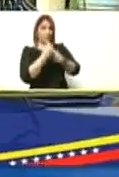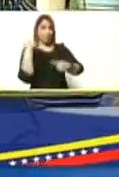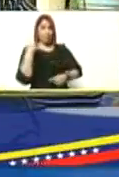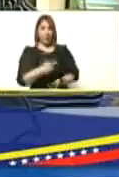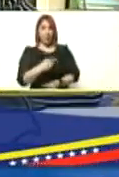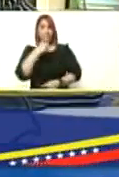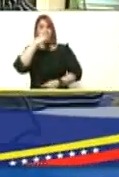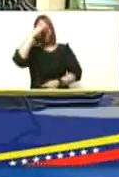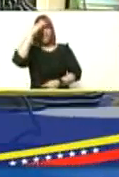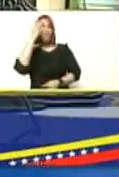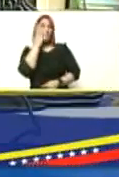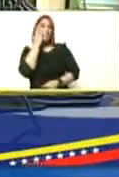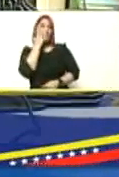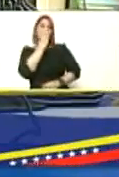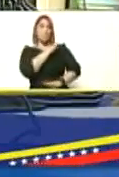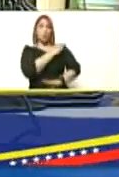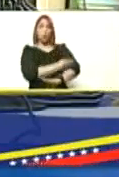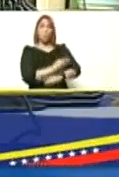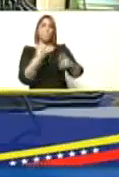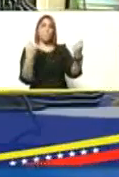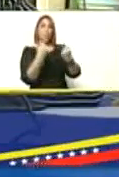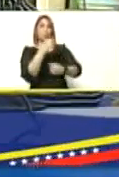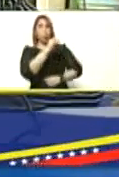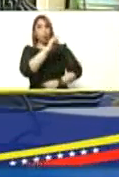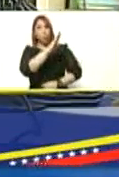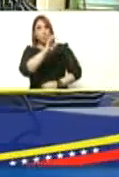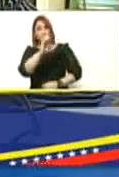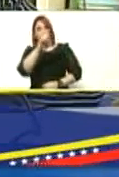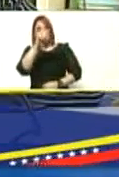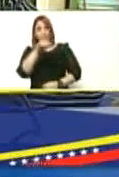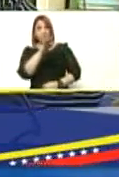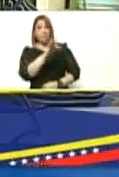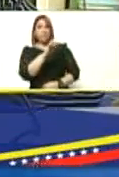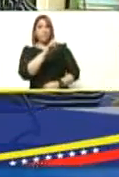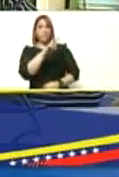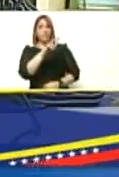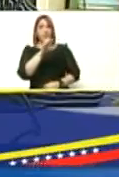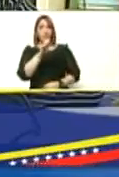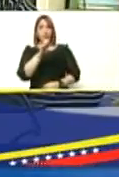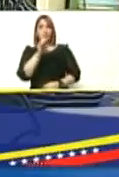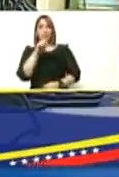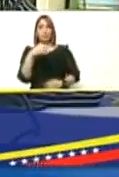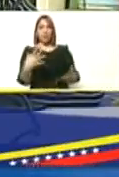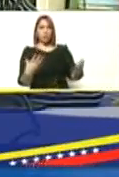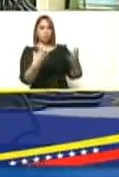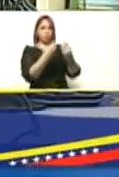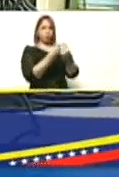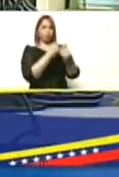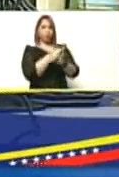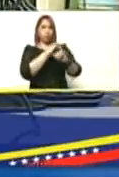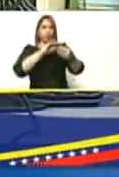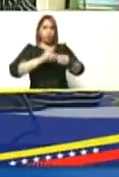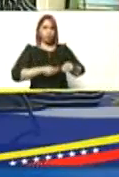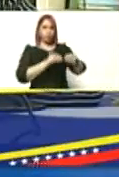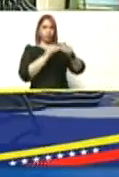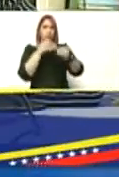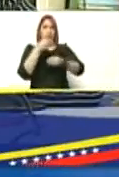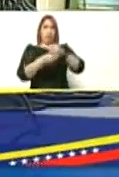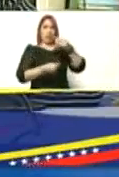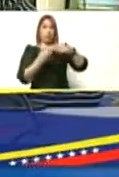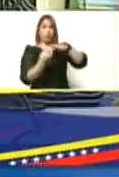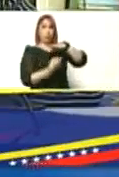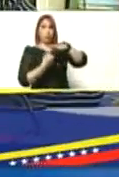representantes el poder popular la OVE la FEBEN y de manera conjunta una vez recuperado como se han hecho pues en estas